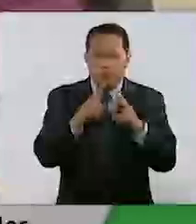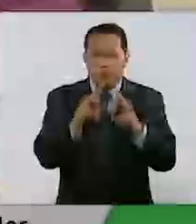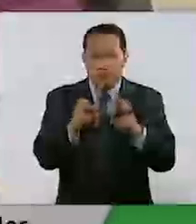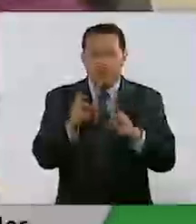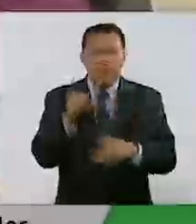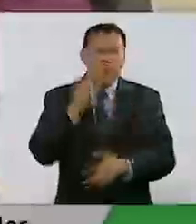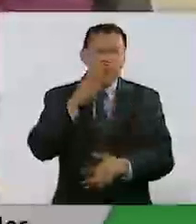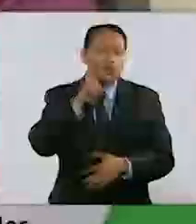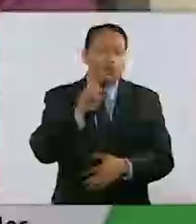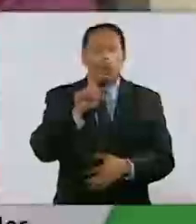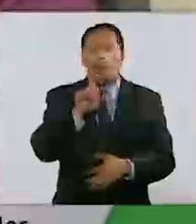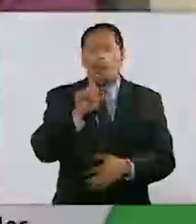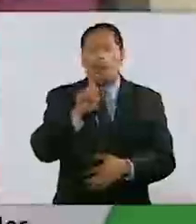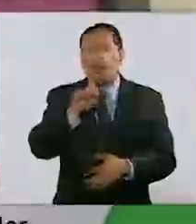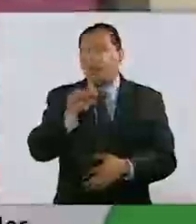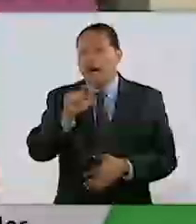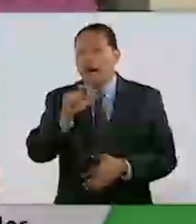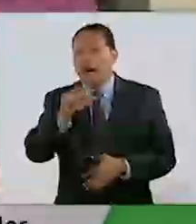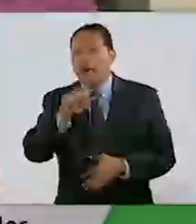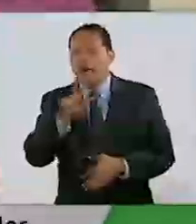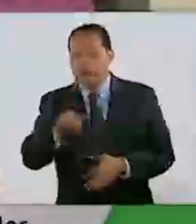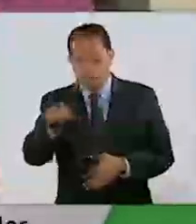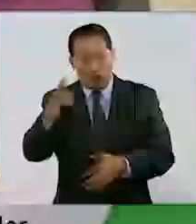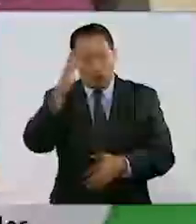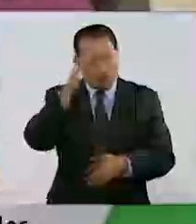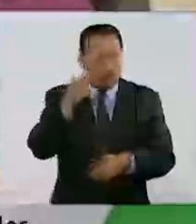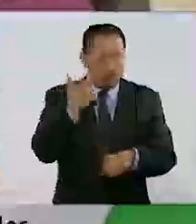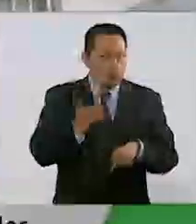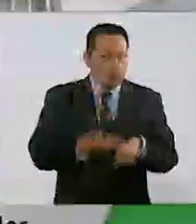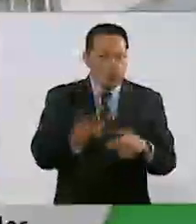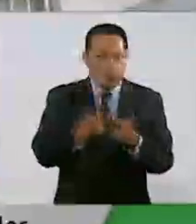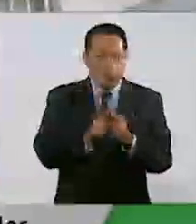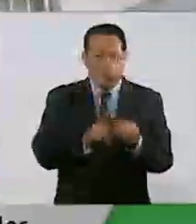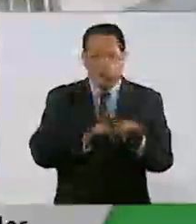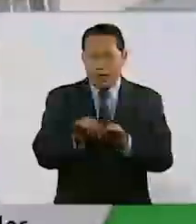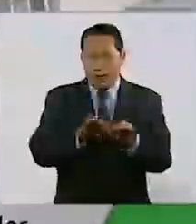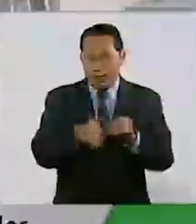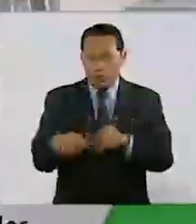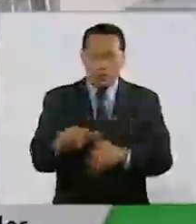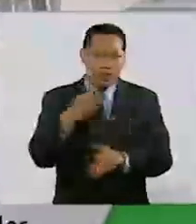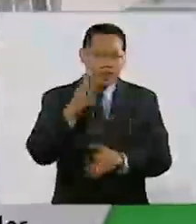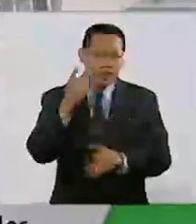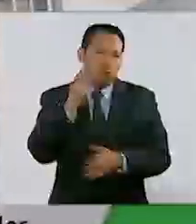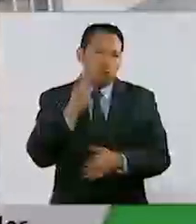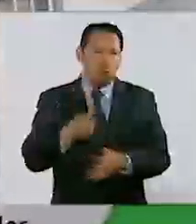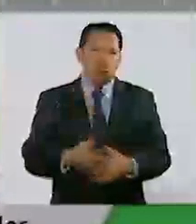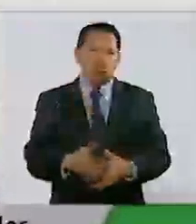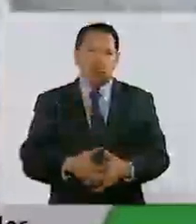la diputada Aleida Alavés, quien es quien está encabezando el grupo de trabajo por parte de la Cámara de Diputados.